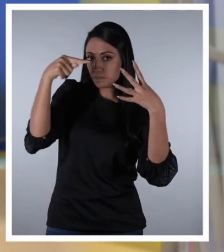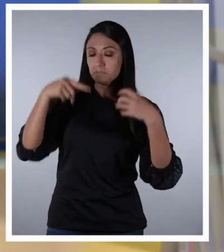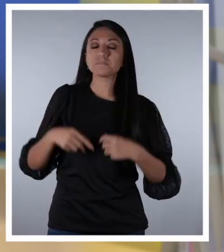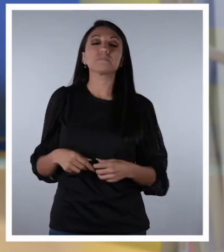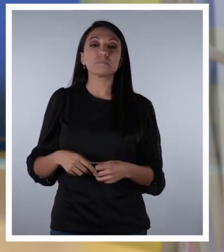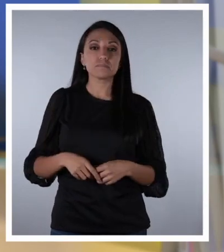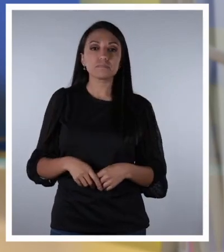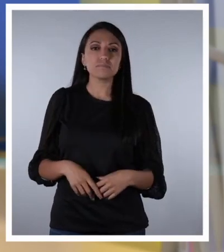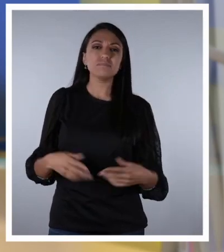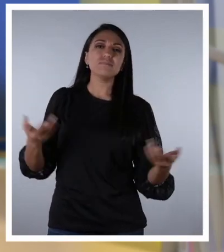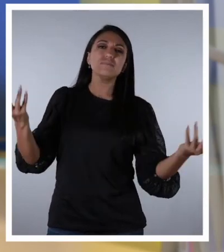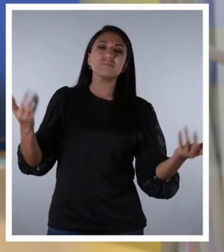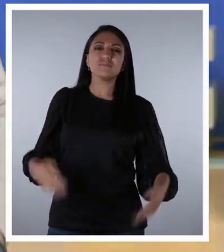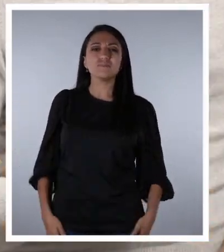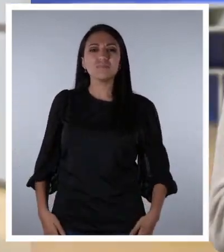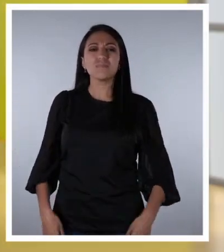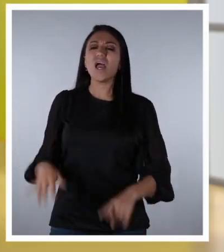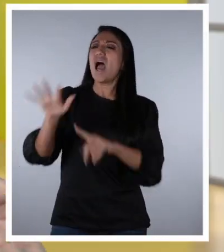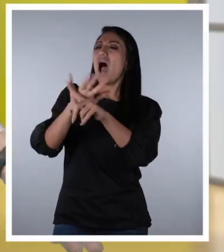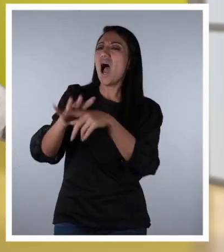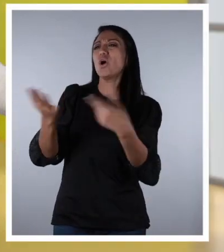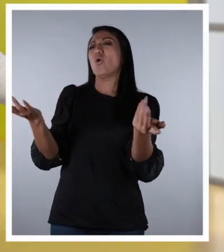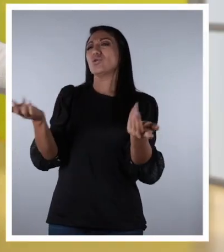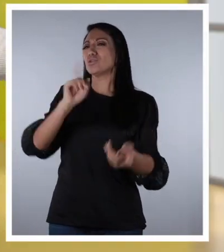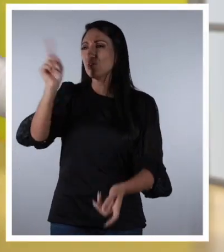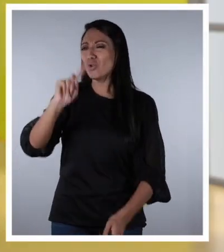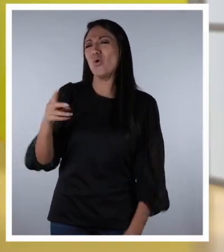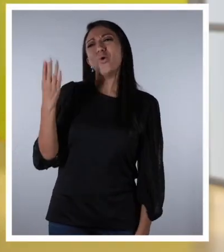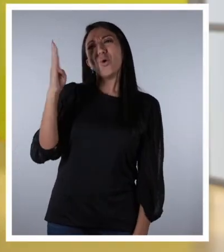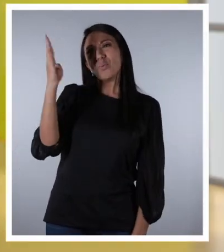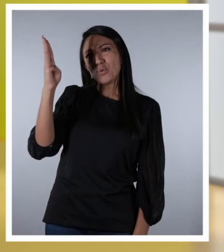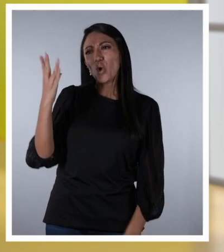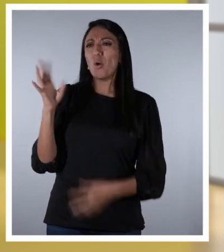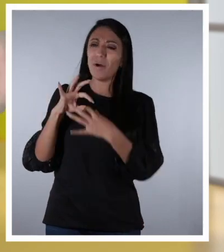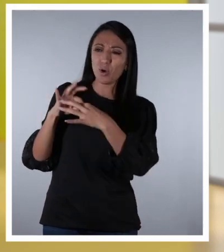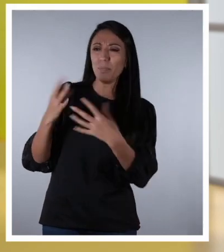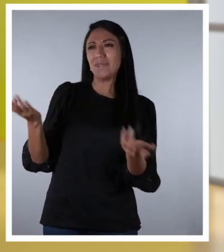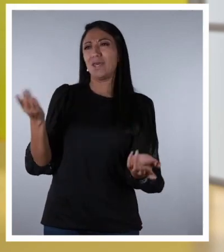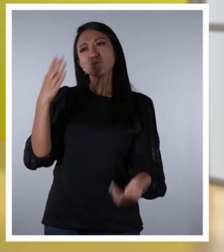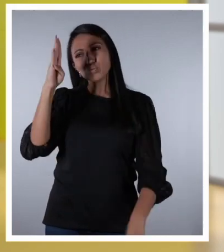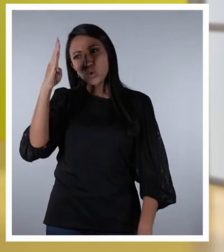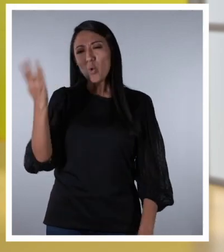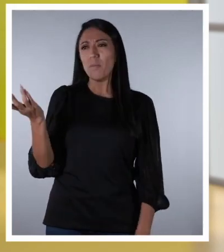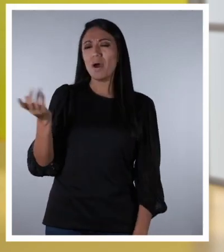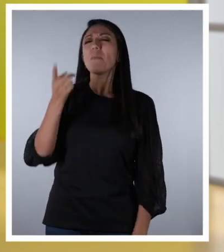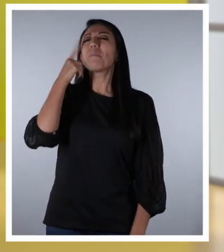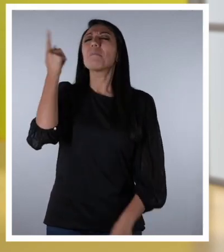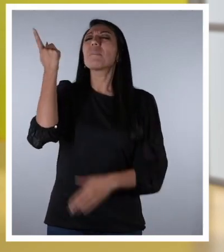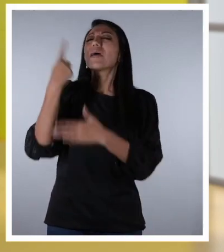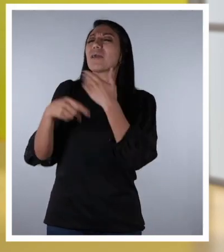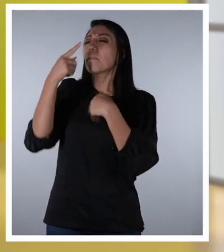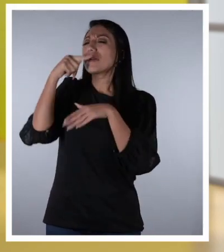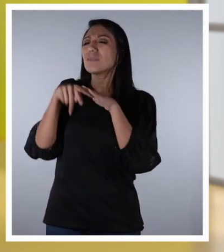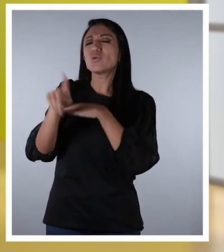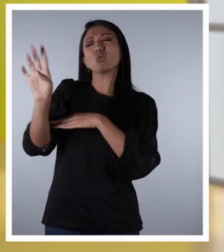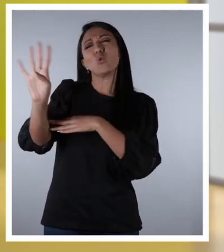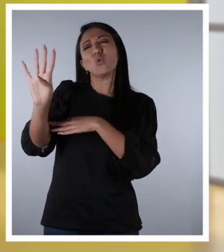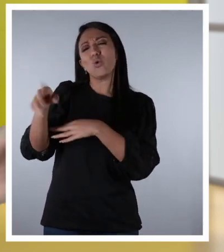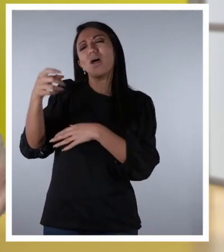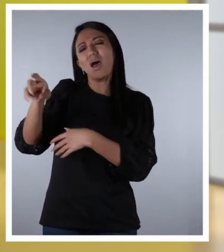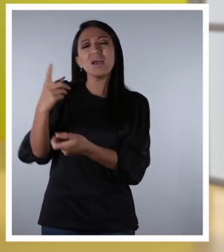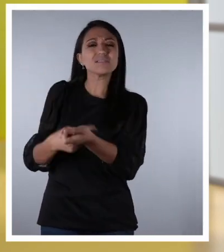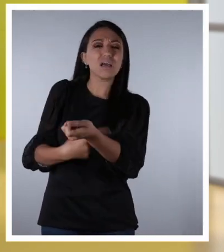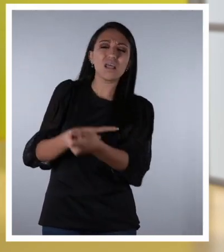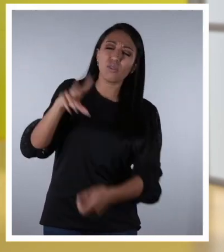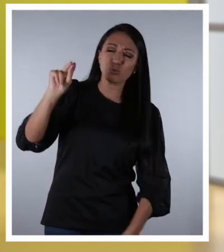cibernético entre escolares ¿Pero cuál acoso, amigo? Son solo bromas entre compañeros y compañeras ¿Para